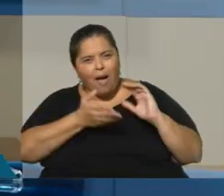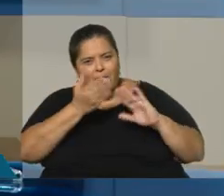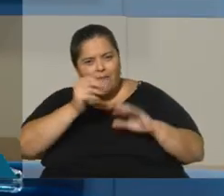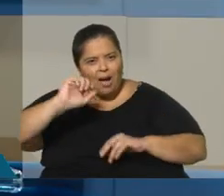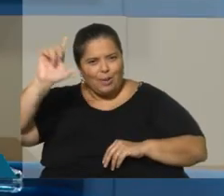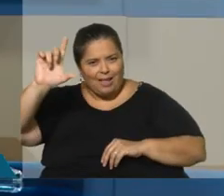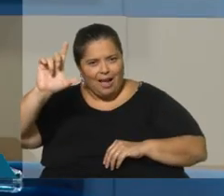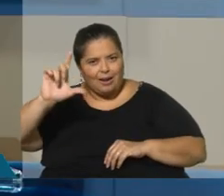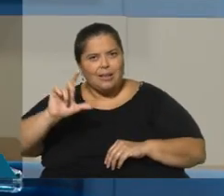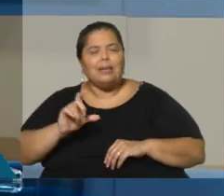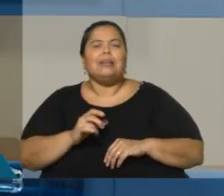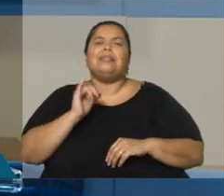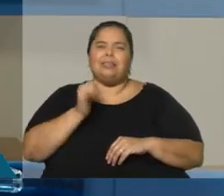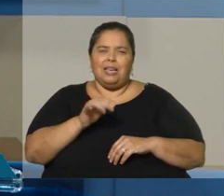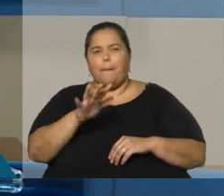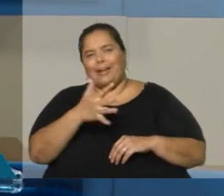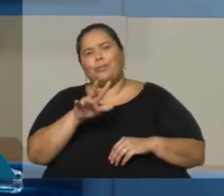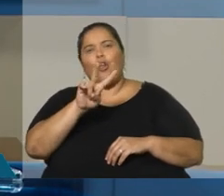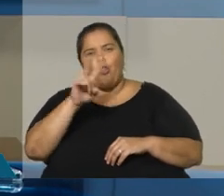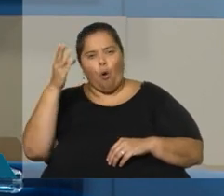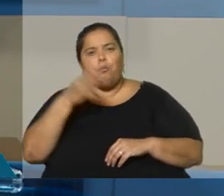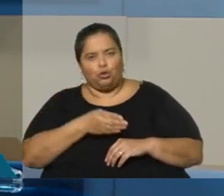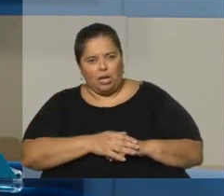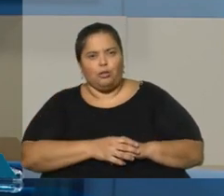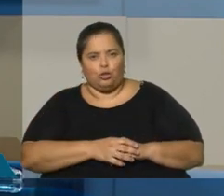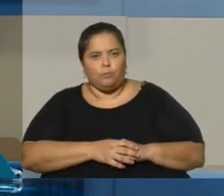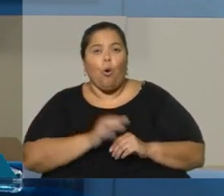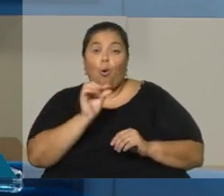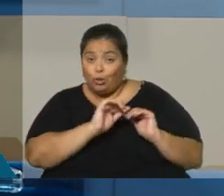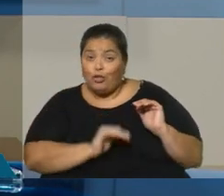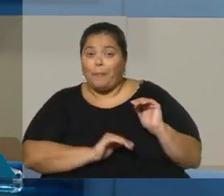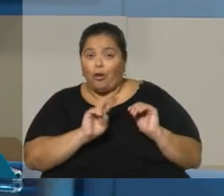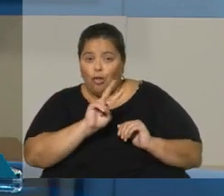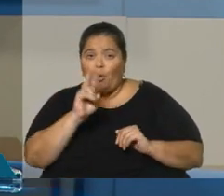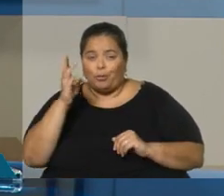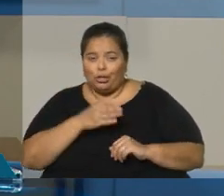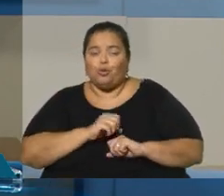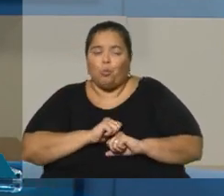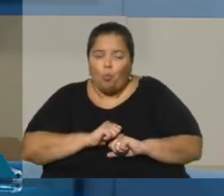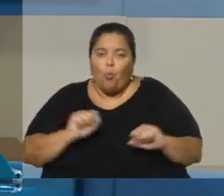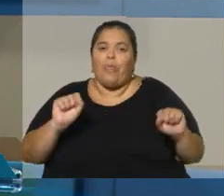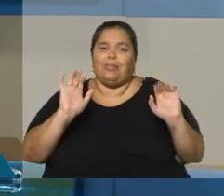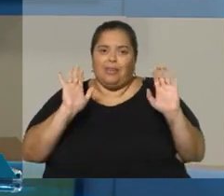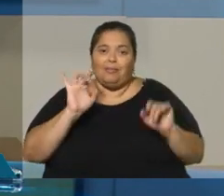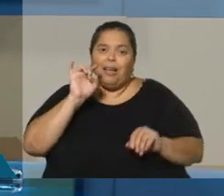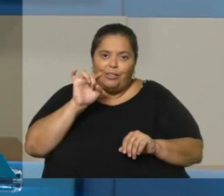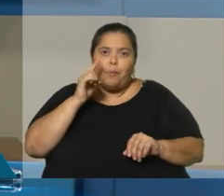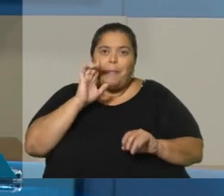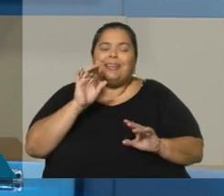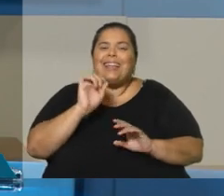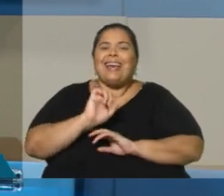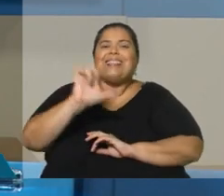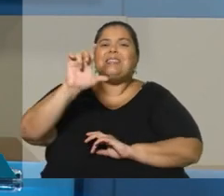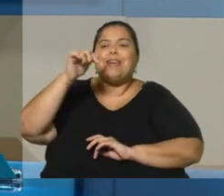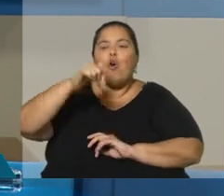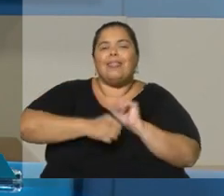creo, algo así. Quizás menos, en el entorno del 2% y todavía algo por debajo puede ser. Sí, sí, sí. Eso es lo que vamos a tener como crecimiento de